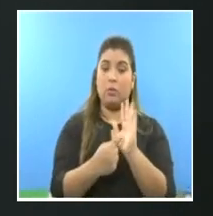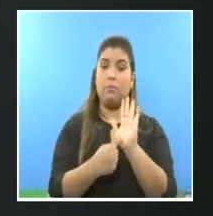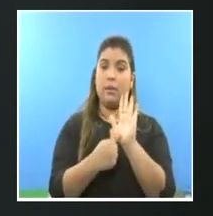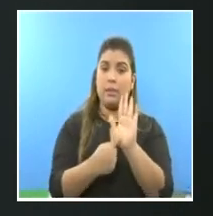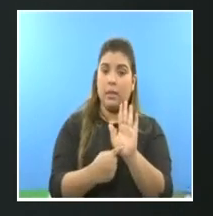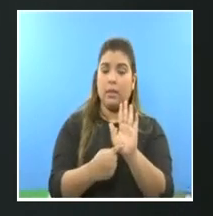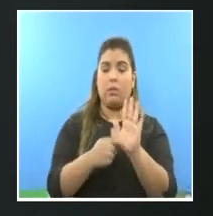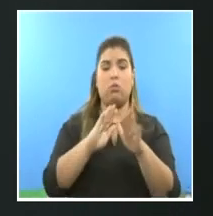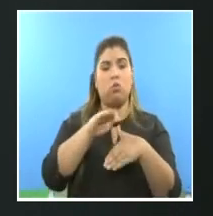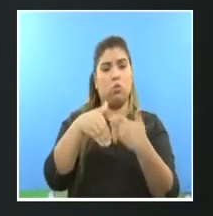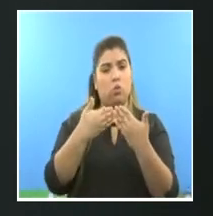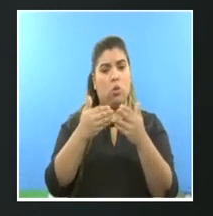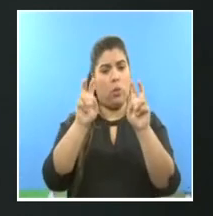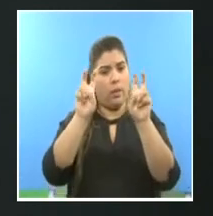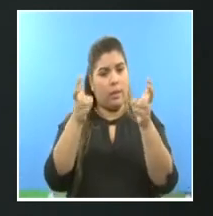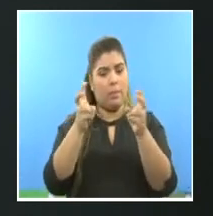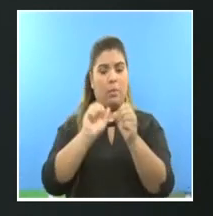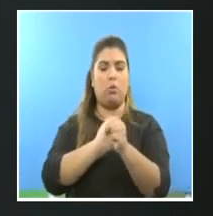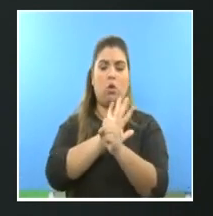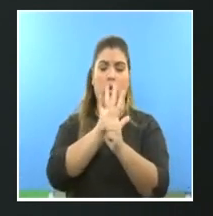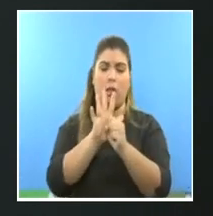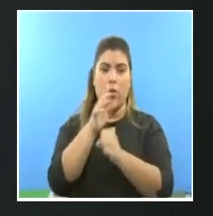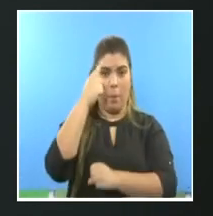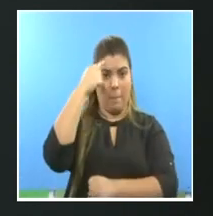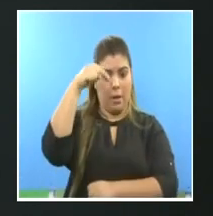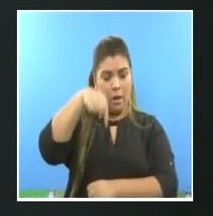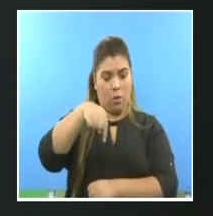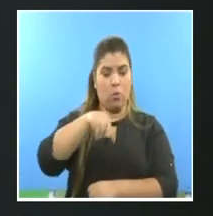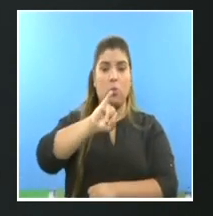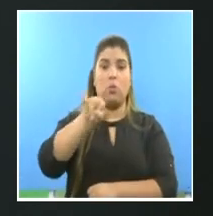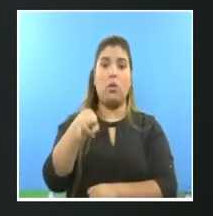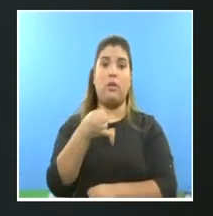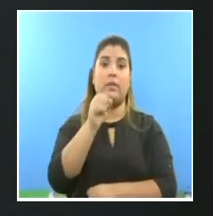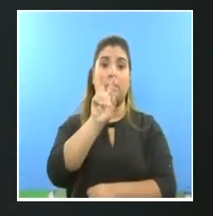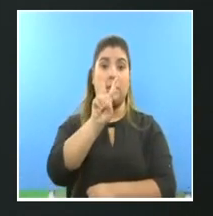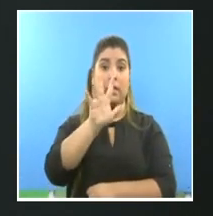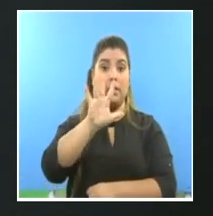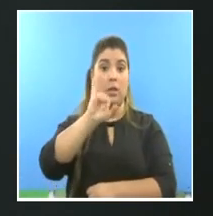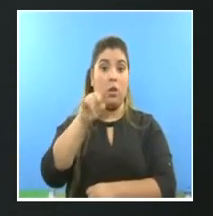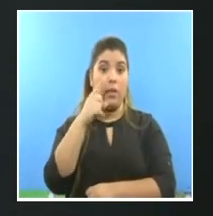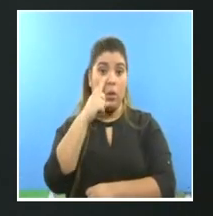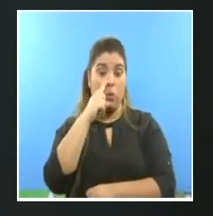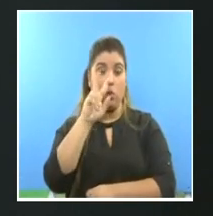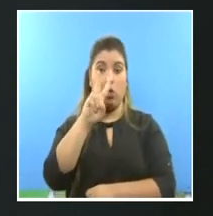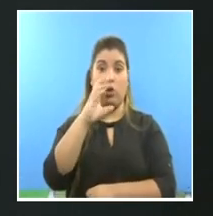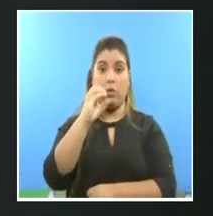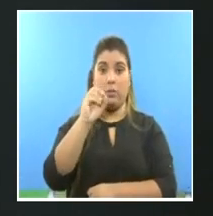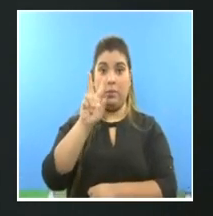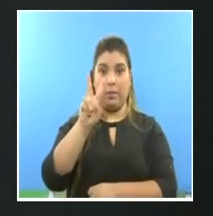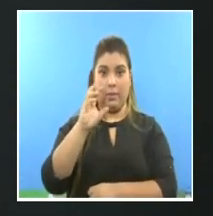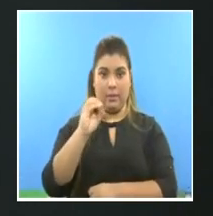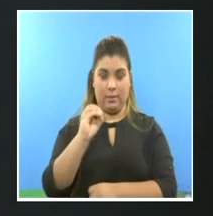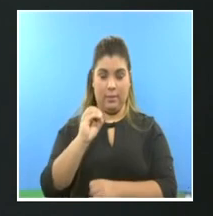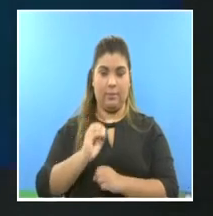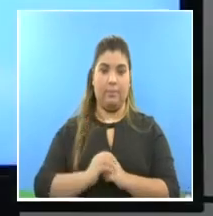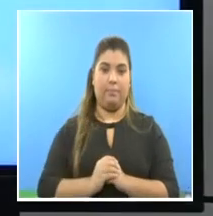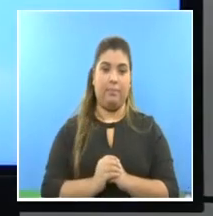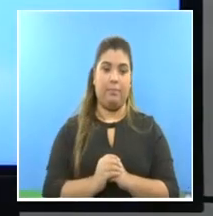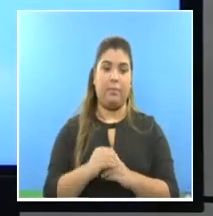presenta el Informe Epidemiológico para el día de hoy, jueves 25 de junio de este 2020. Muy buenas tardes, doctora.